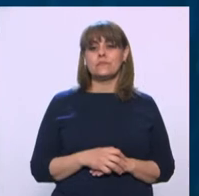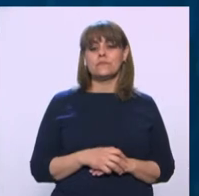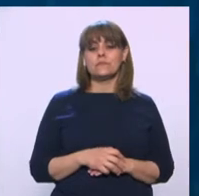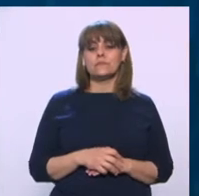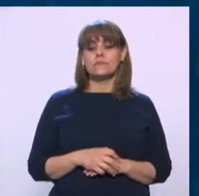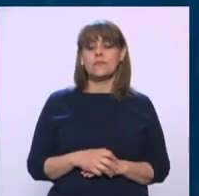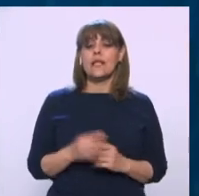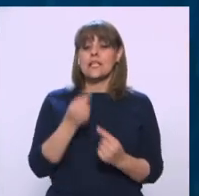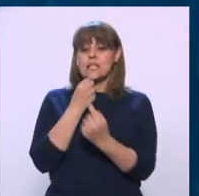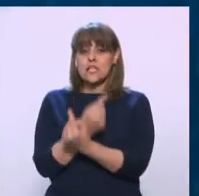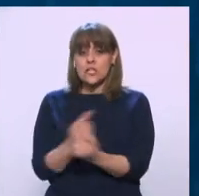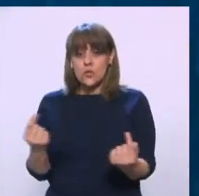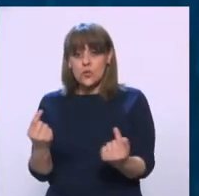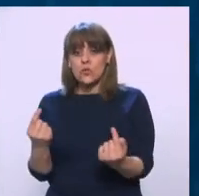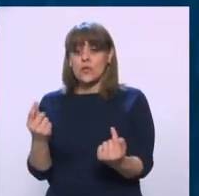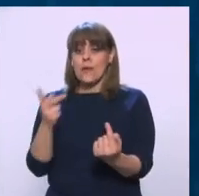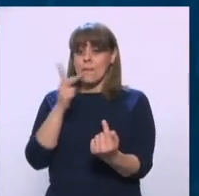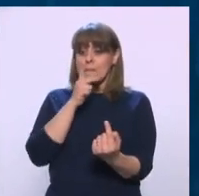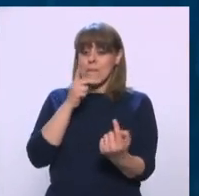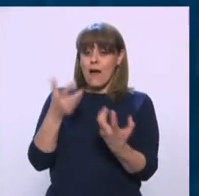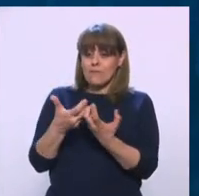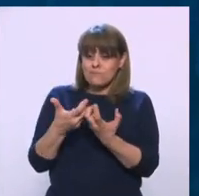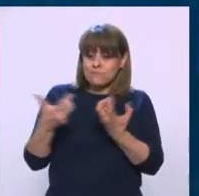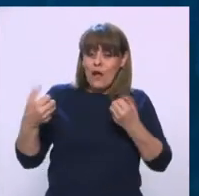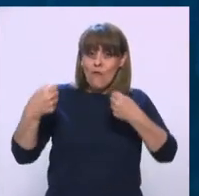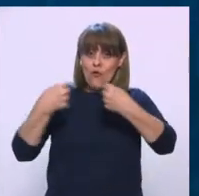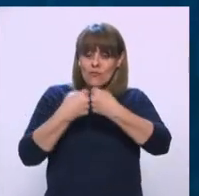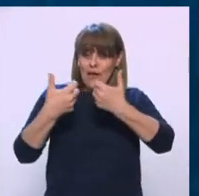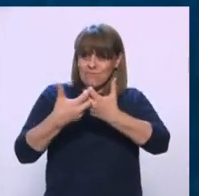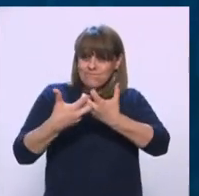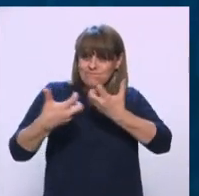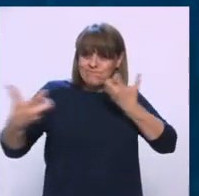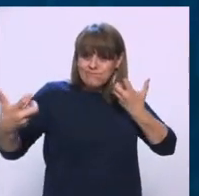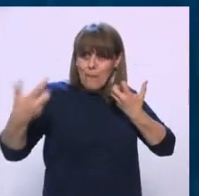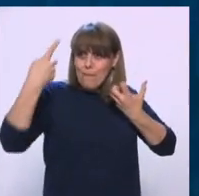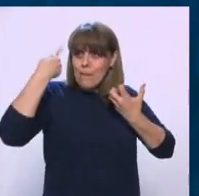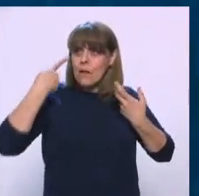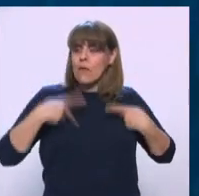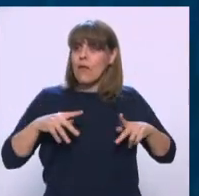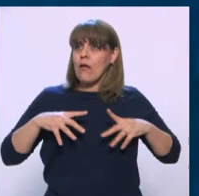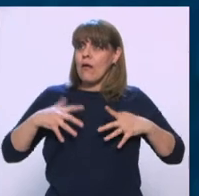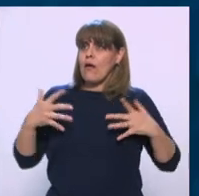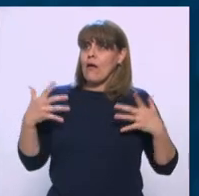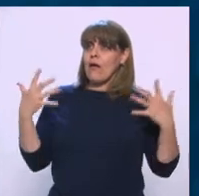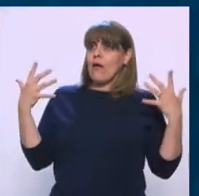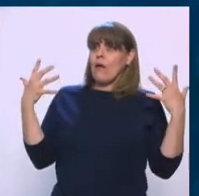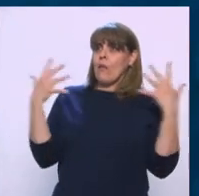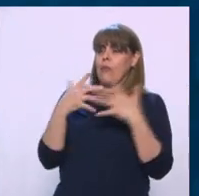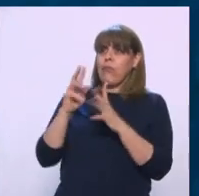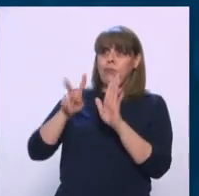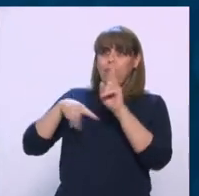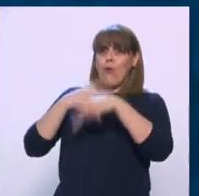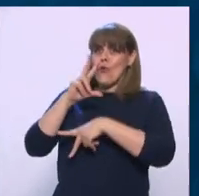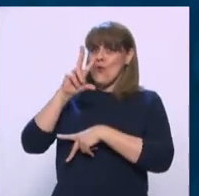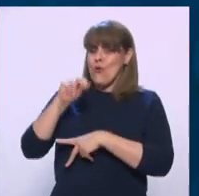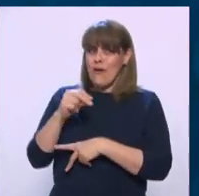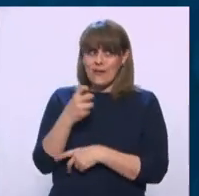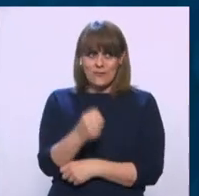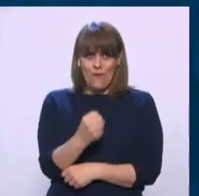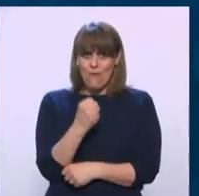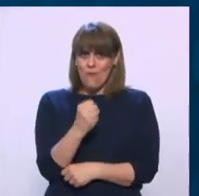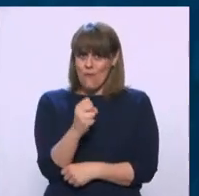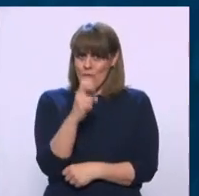Sus papás los separaron en la frontera para desanimar a la gente que fuera a venir después. ¡Qué duros! ¡Qué